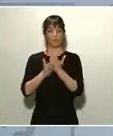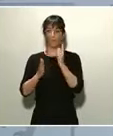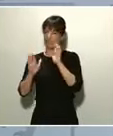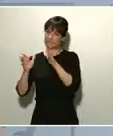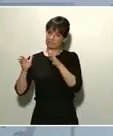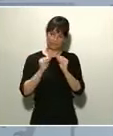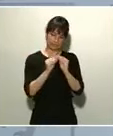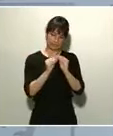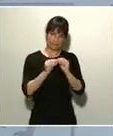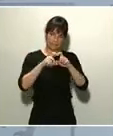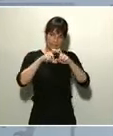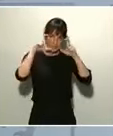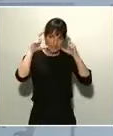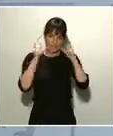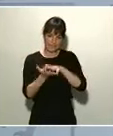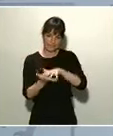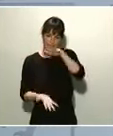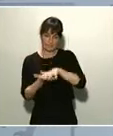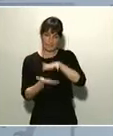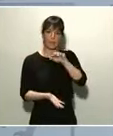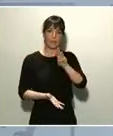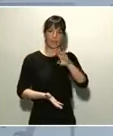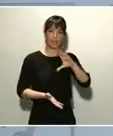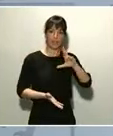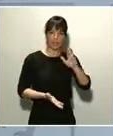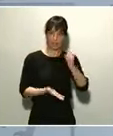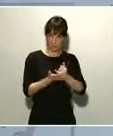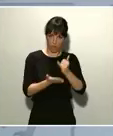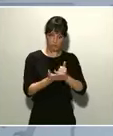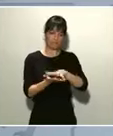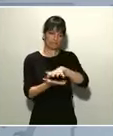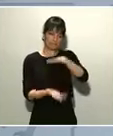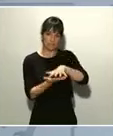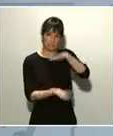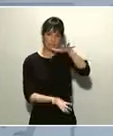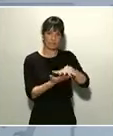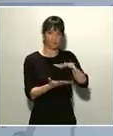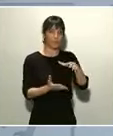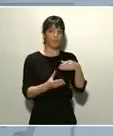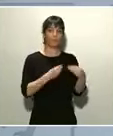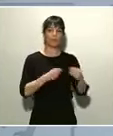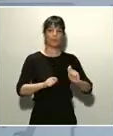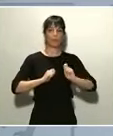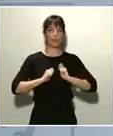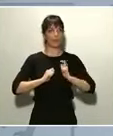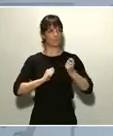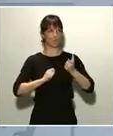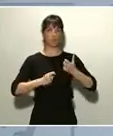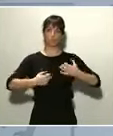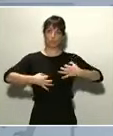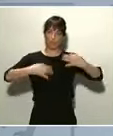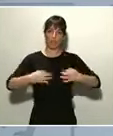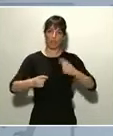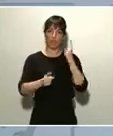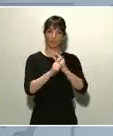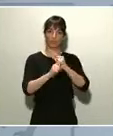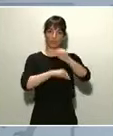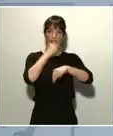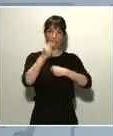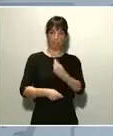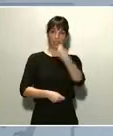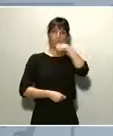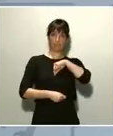PCRs, de material que nos provea de una cierta seguridad contra la infección, ahora y cuando